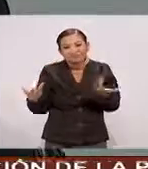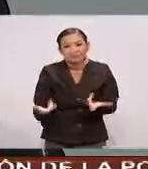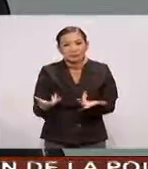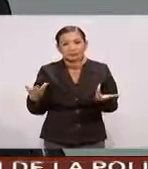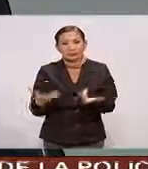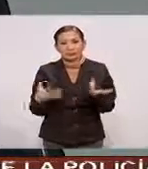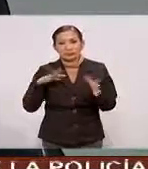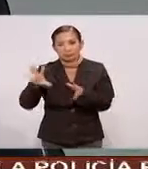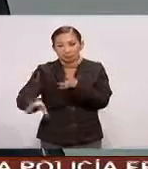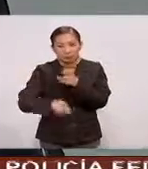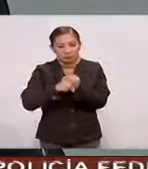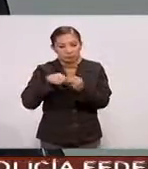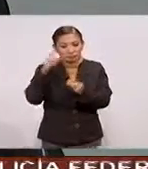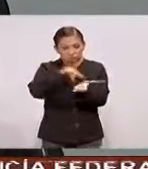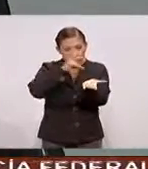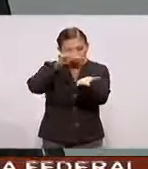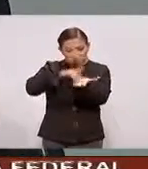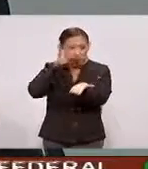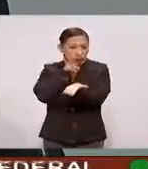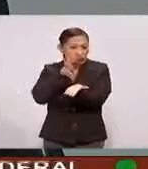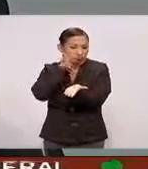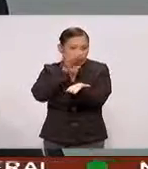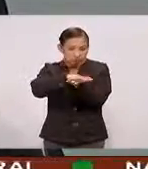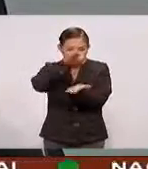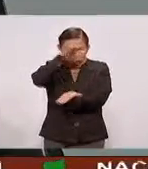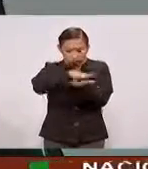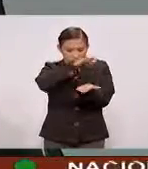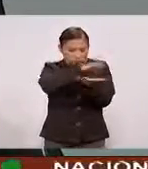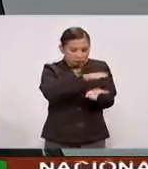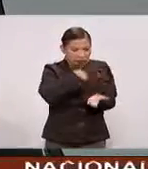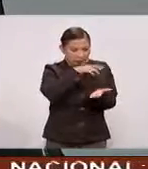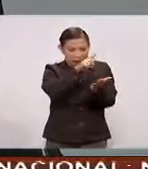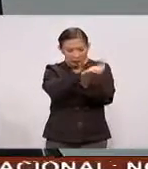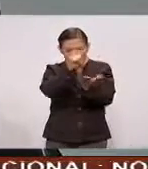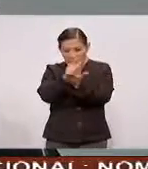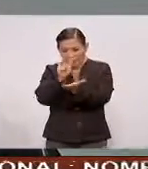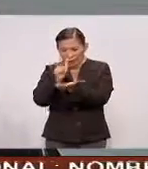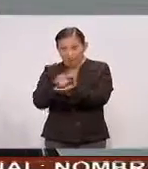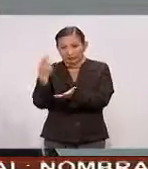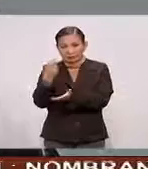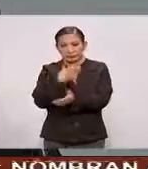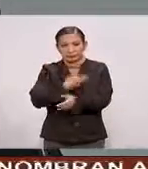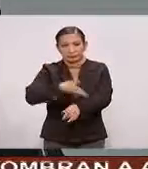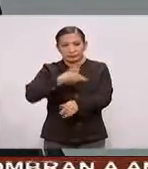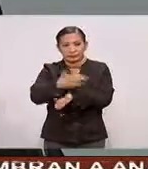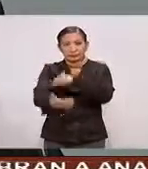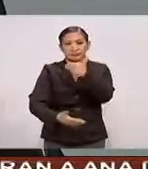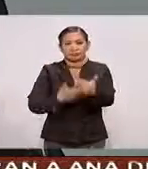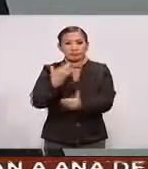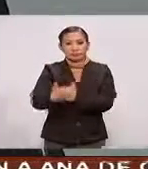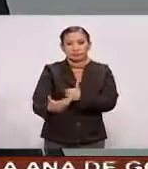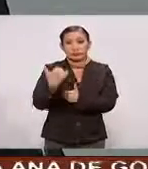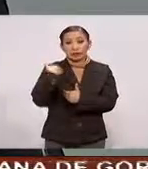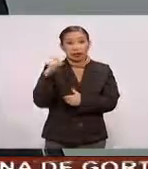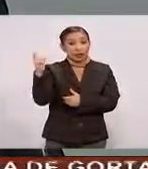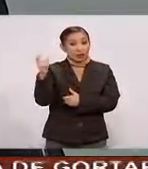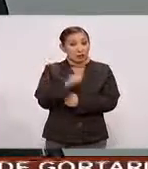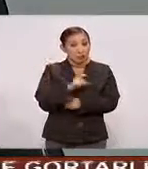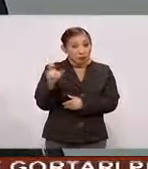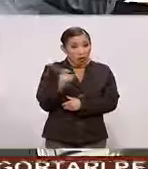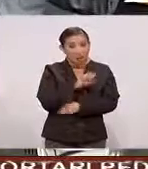Completar Los elementos Documentales Y jurídicos Que requiere El procedimiento Y en tanto